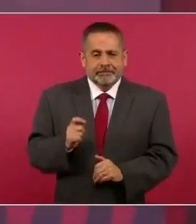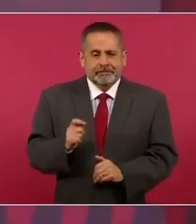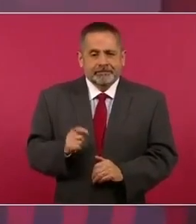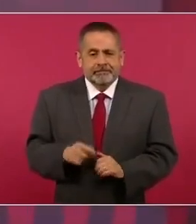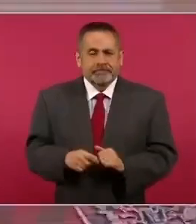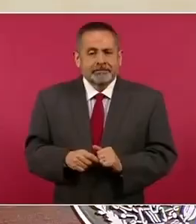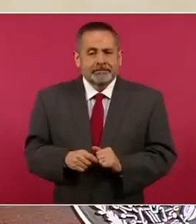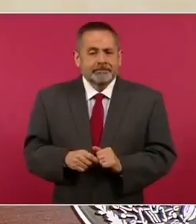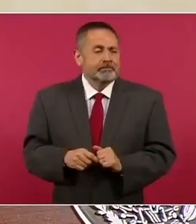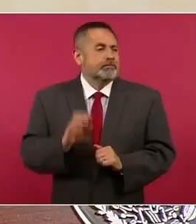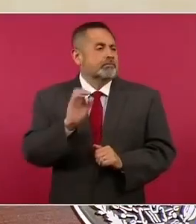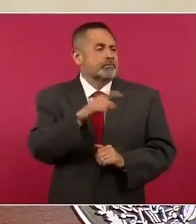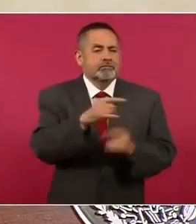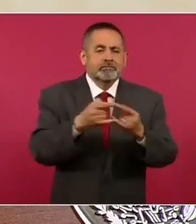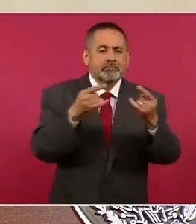una novela